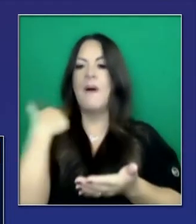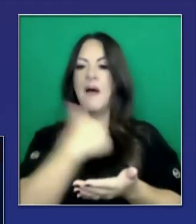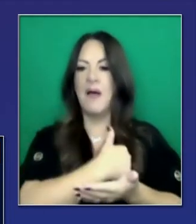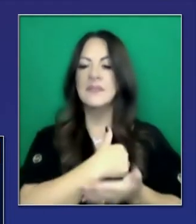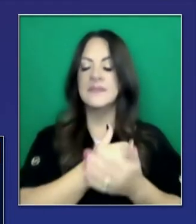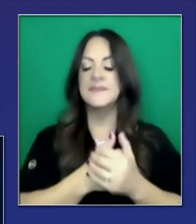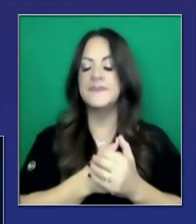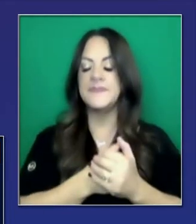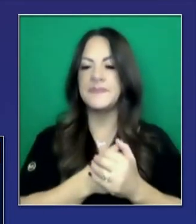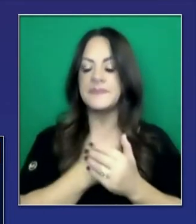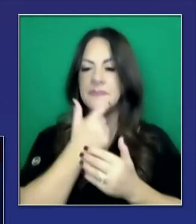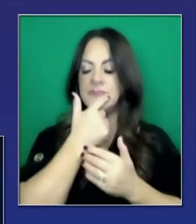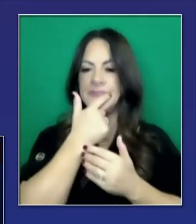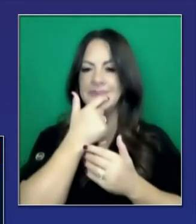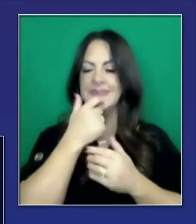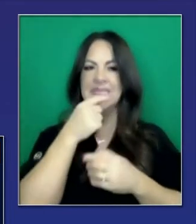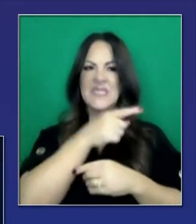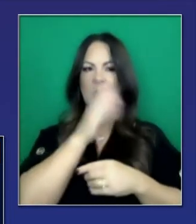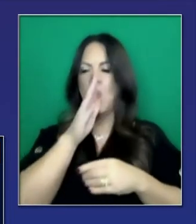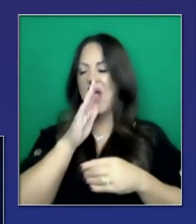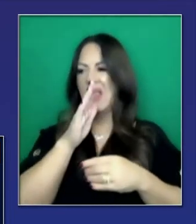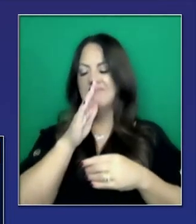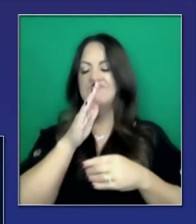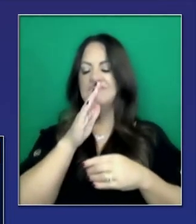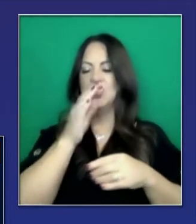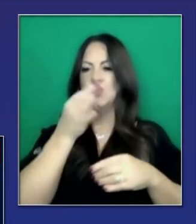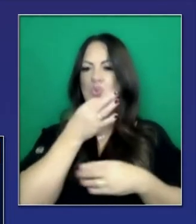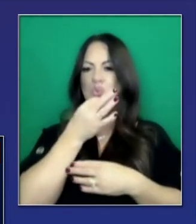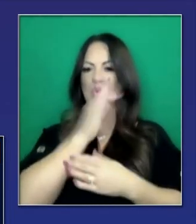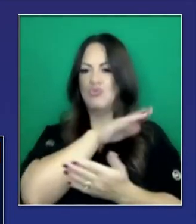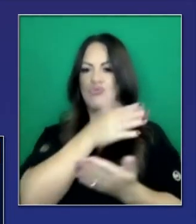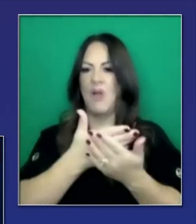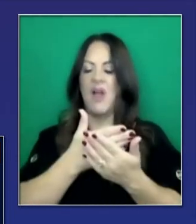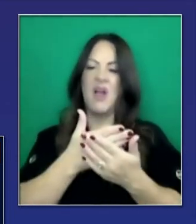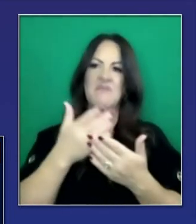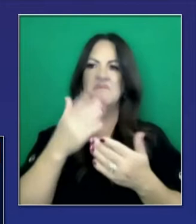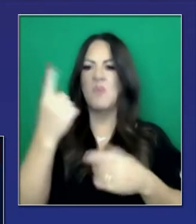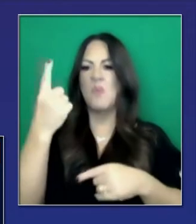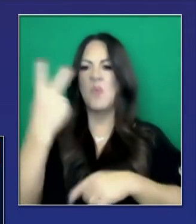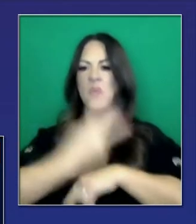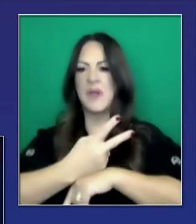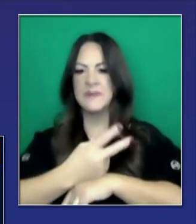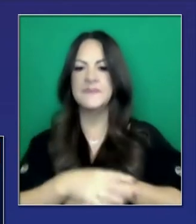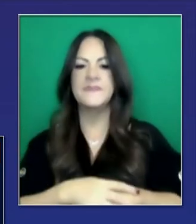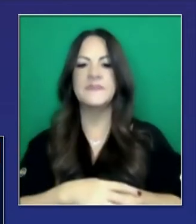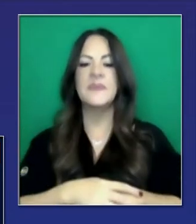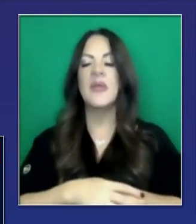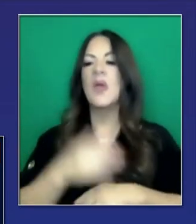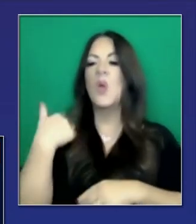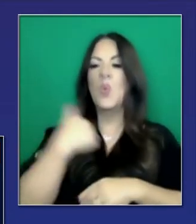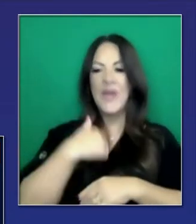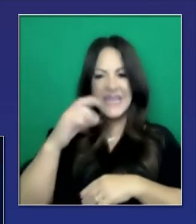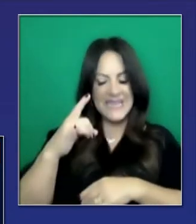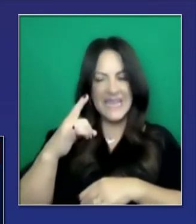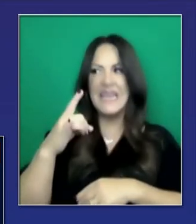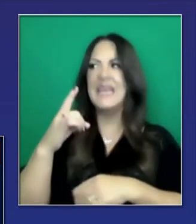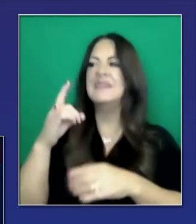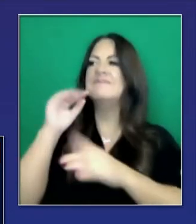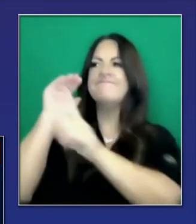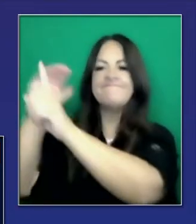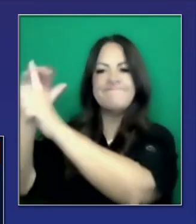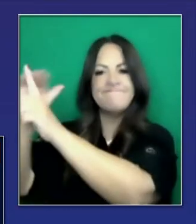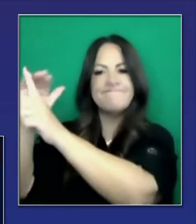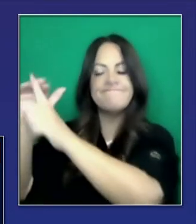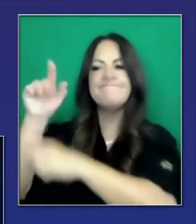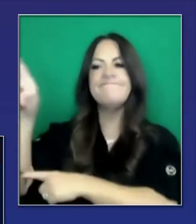que están coordinados y serán desplegados dentro de las próximas 24 a 48 horas. Así que se han pedido más recursos del equipo